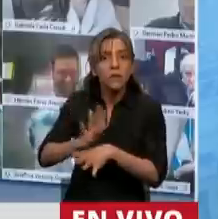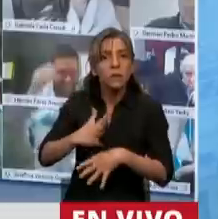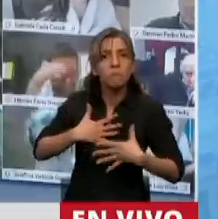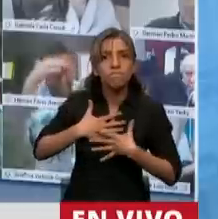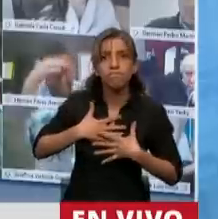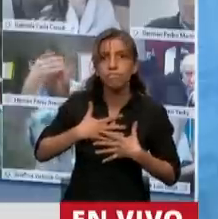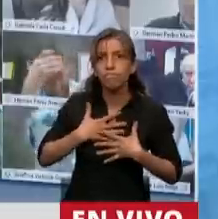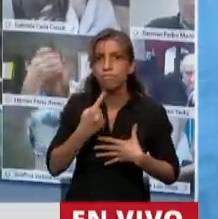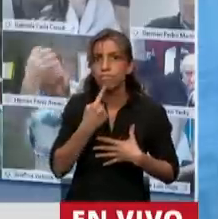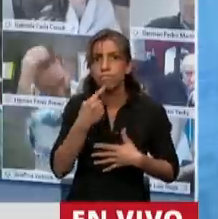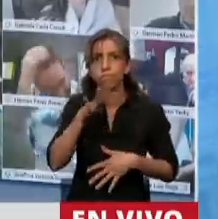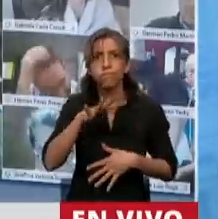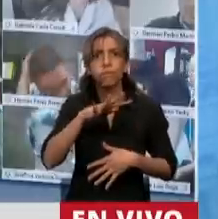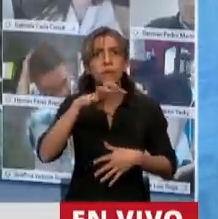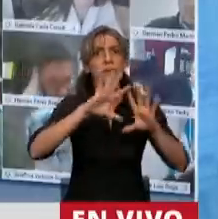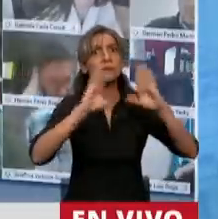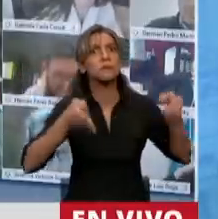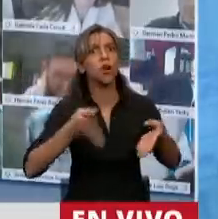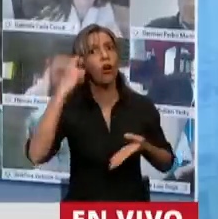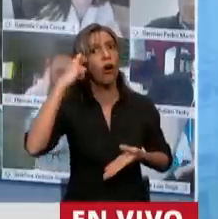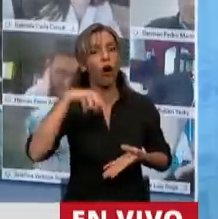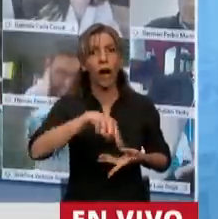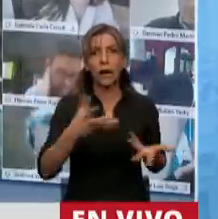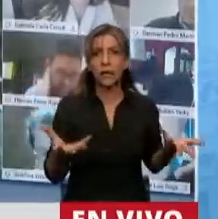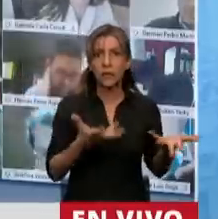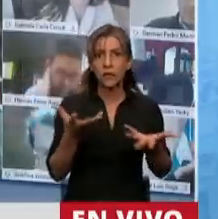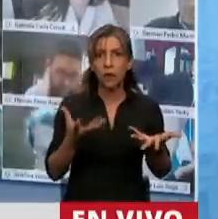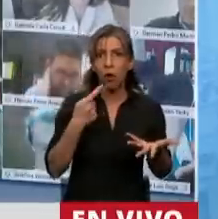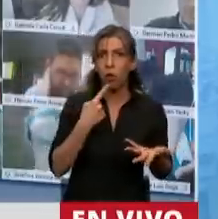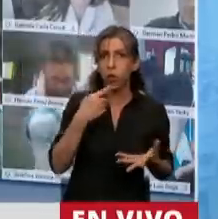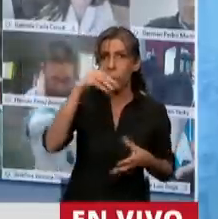Todos los mensajes del gobierno nacional